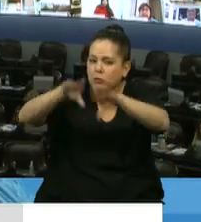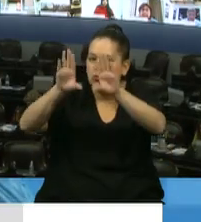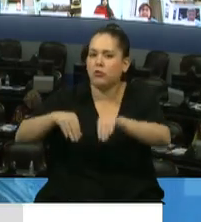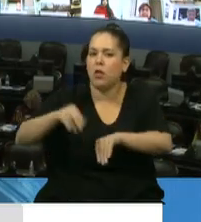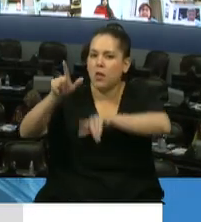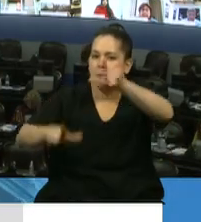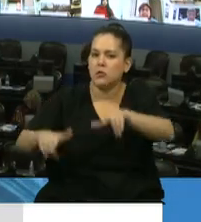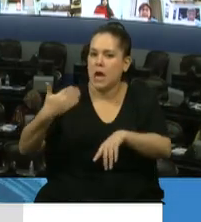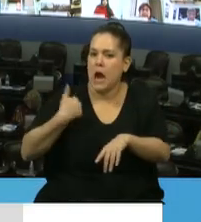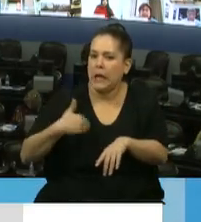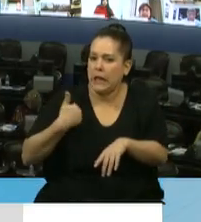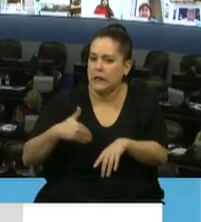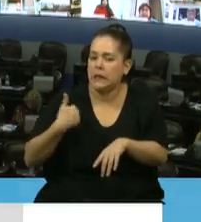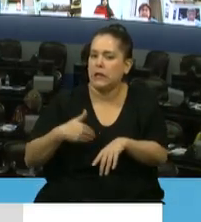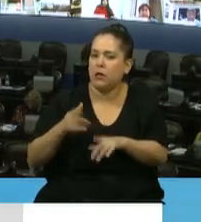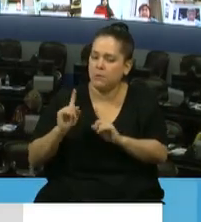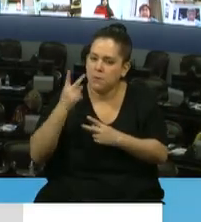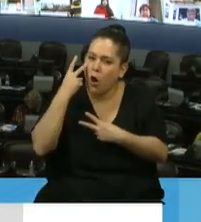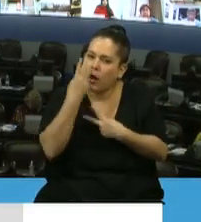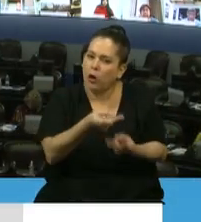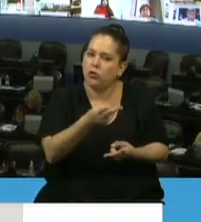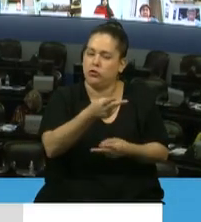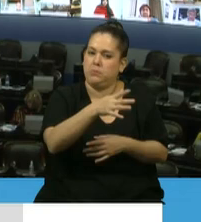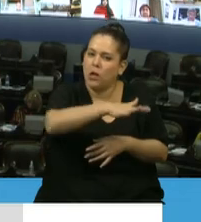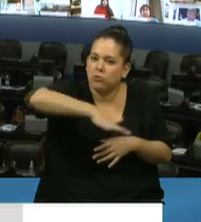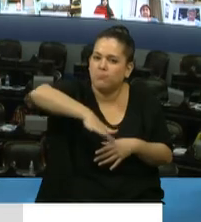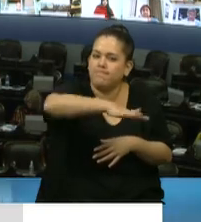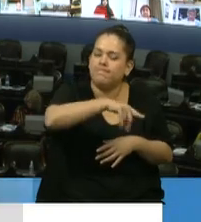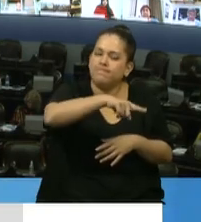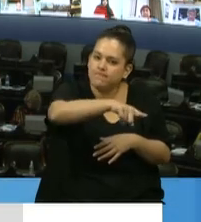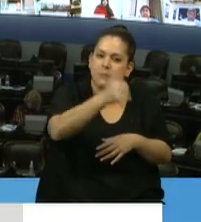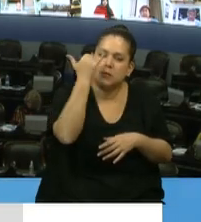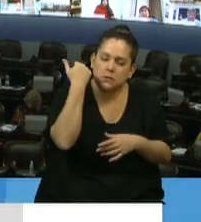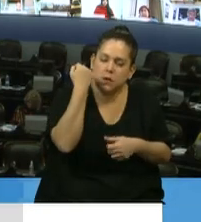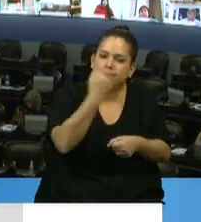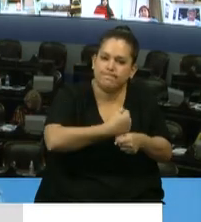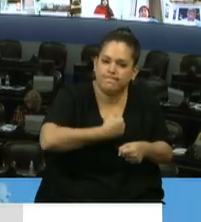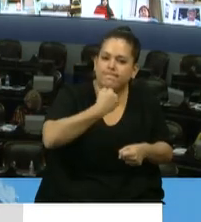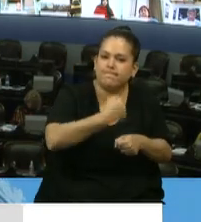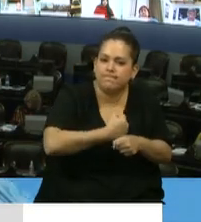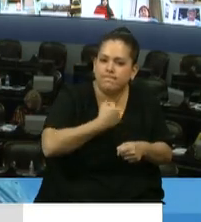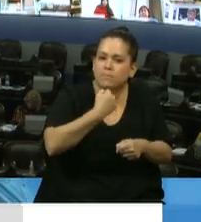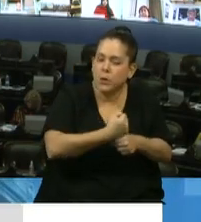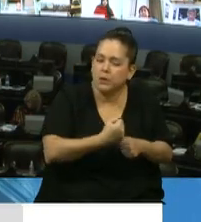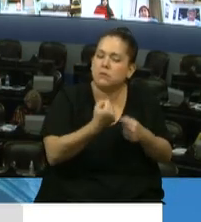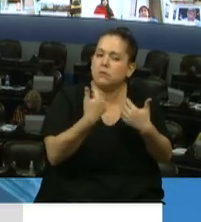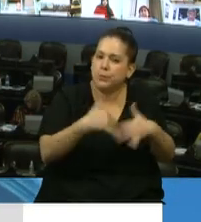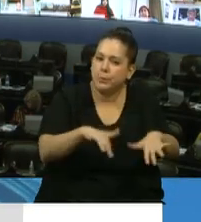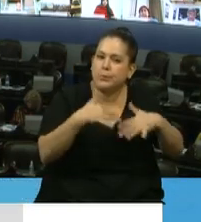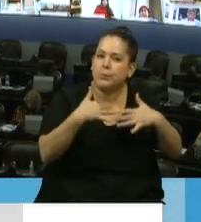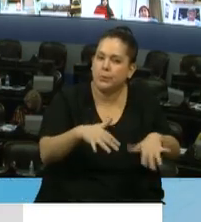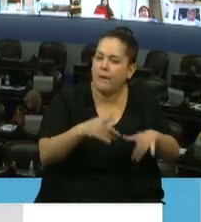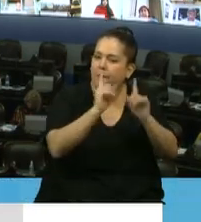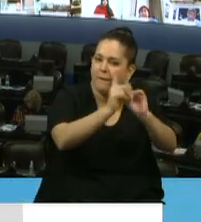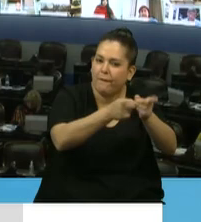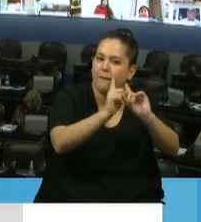diría, a este sector que viene poniendo el pecho, como decimos que están en la trinchera,